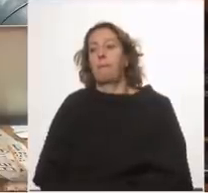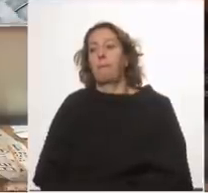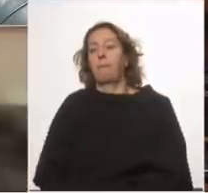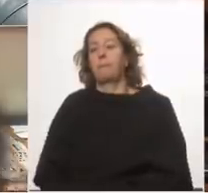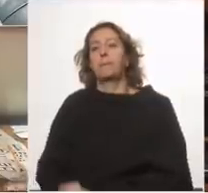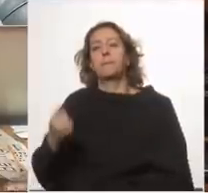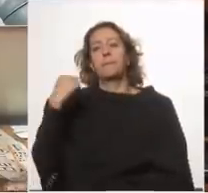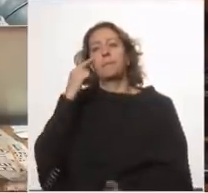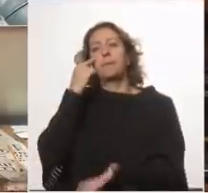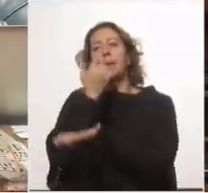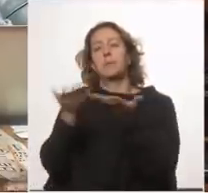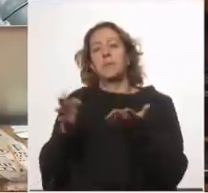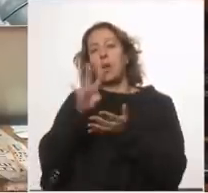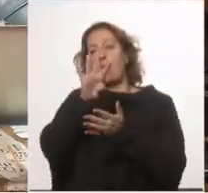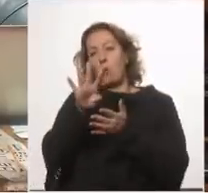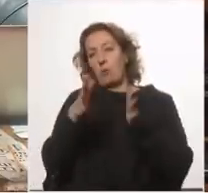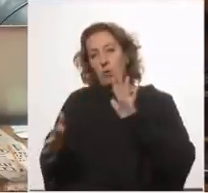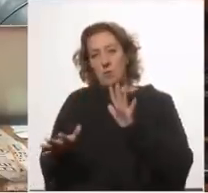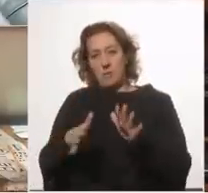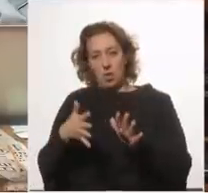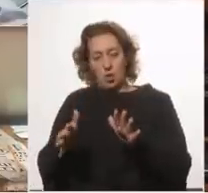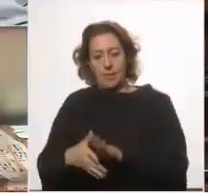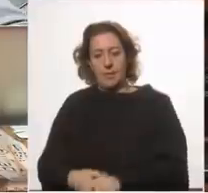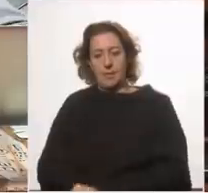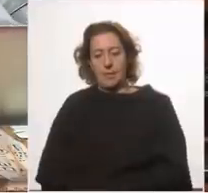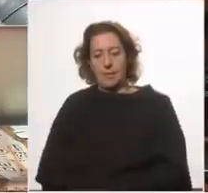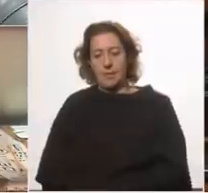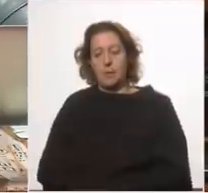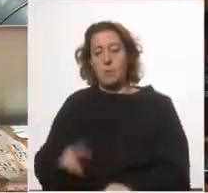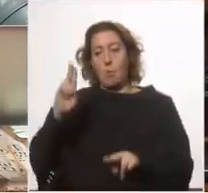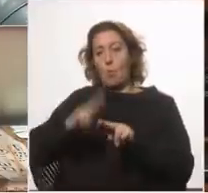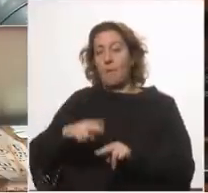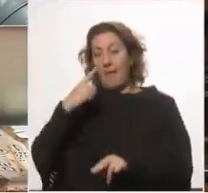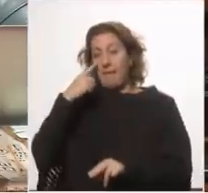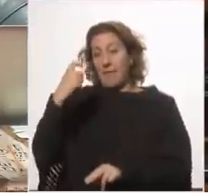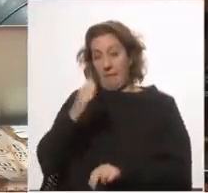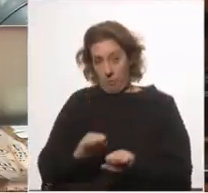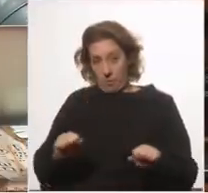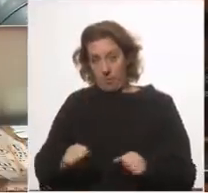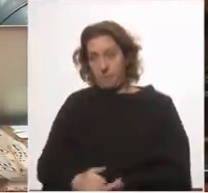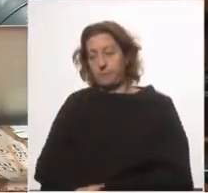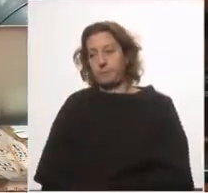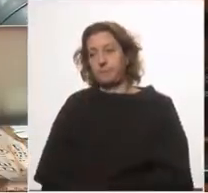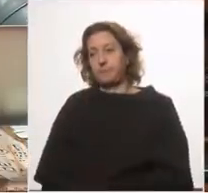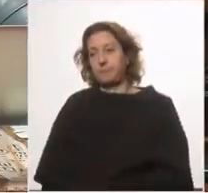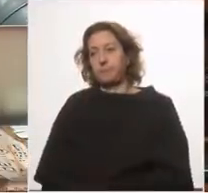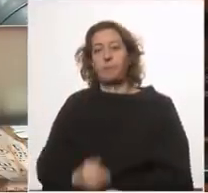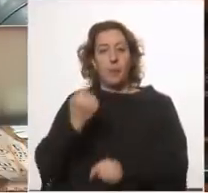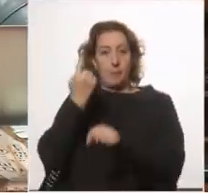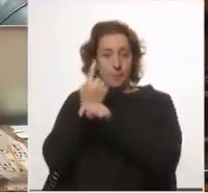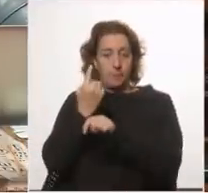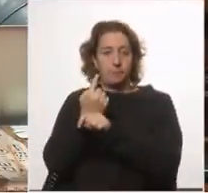y vamos a presentar cuatro aproximaciones de las muertes evitables uno primero